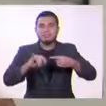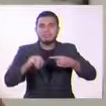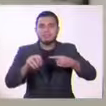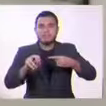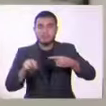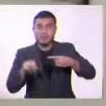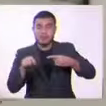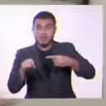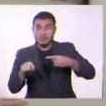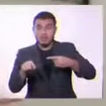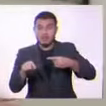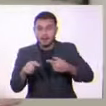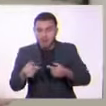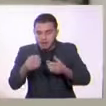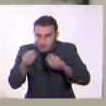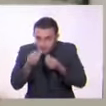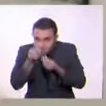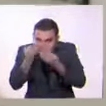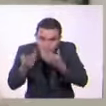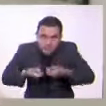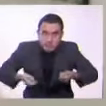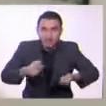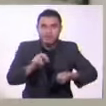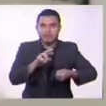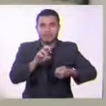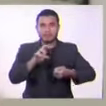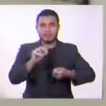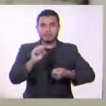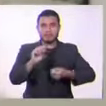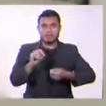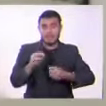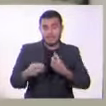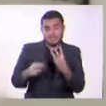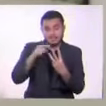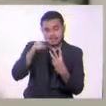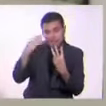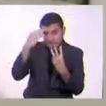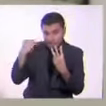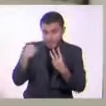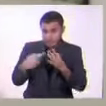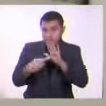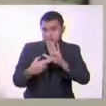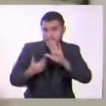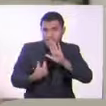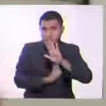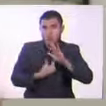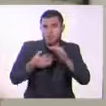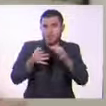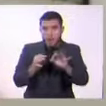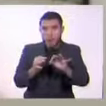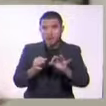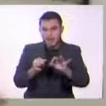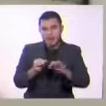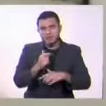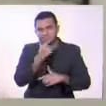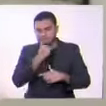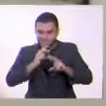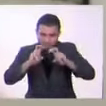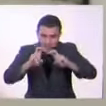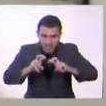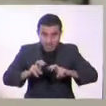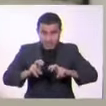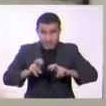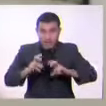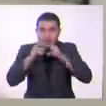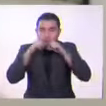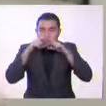del Jardín de los Cerezos y las Tres Hermanas, va a representarnos una obra crítica de la sociedad rusa.